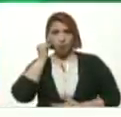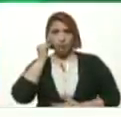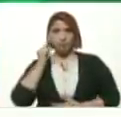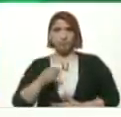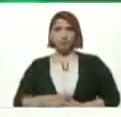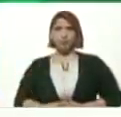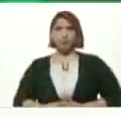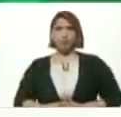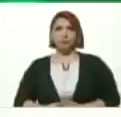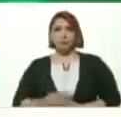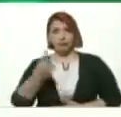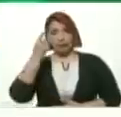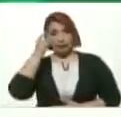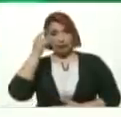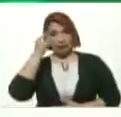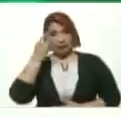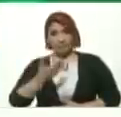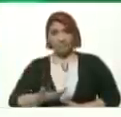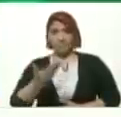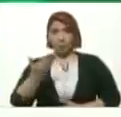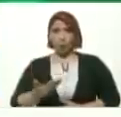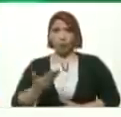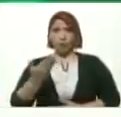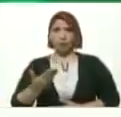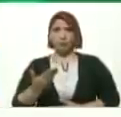Es un día Tan importante